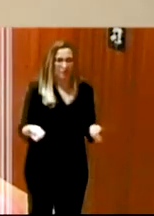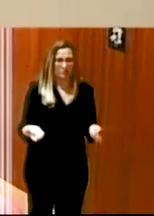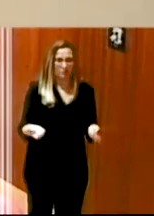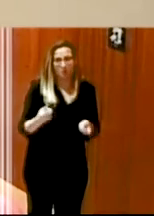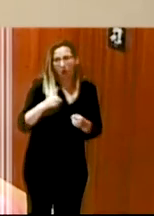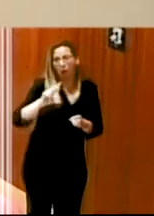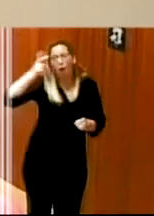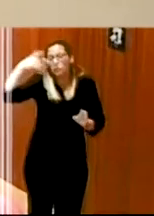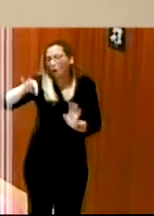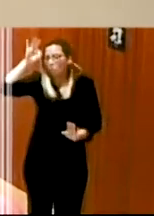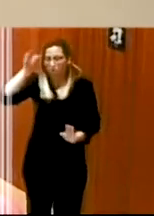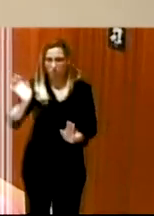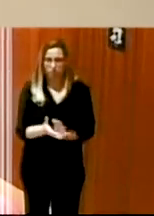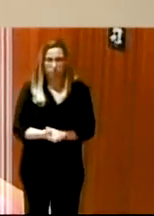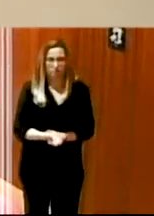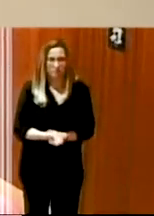opción